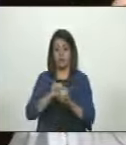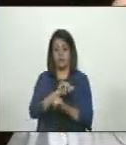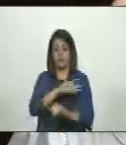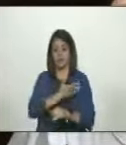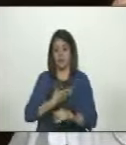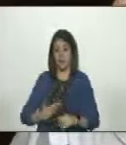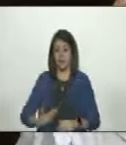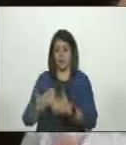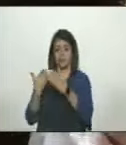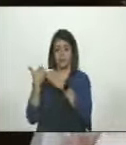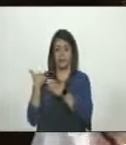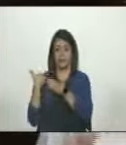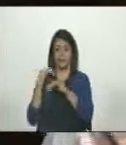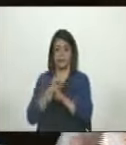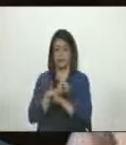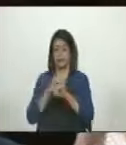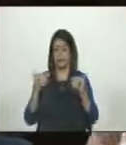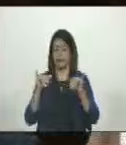presidente encargado.